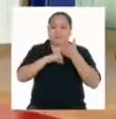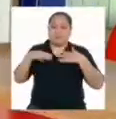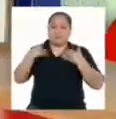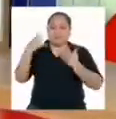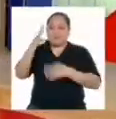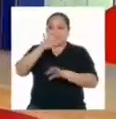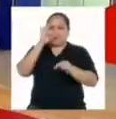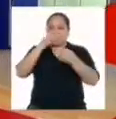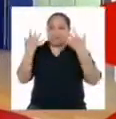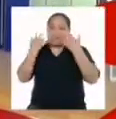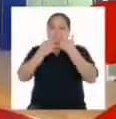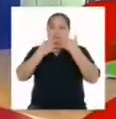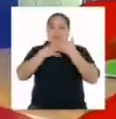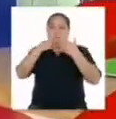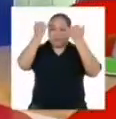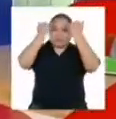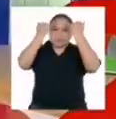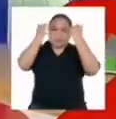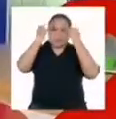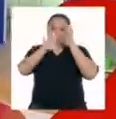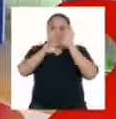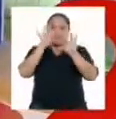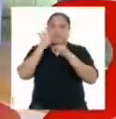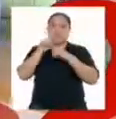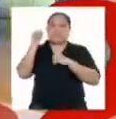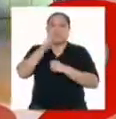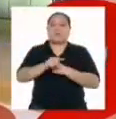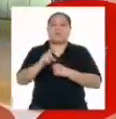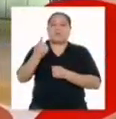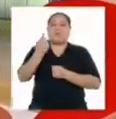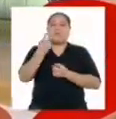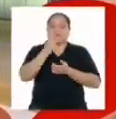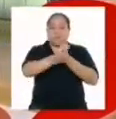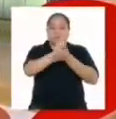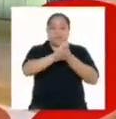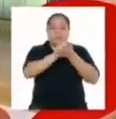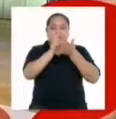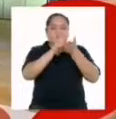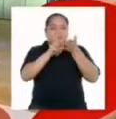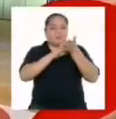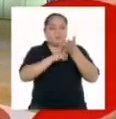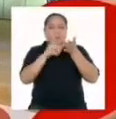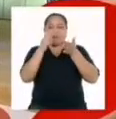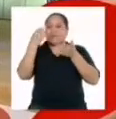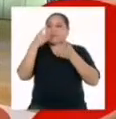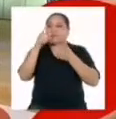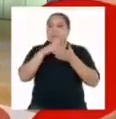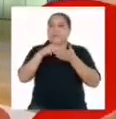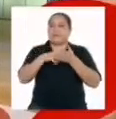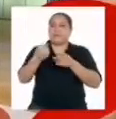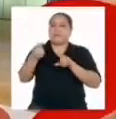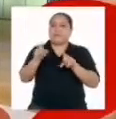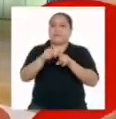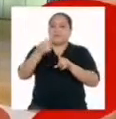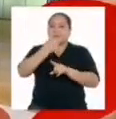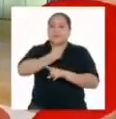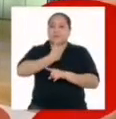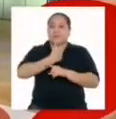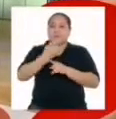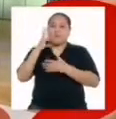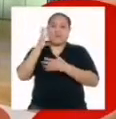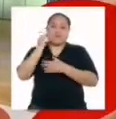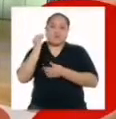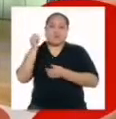establecer relaciones con las ideas que ya habíamos identificado en el primer texto que leíamos y también con nuestra propia experiencia,